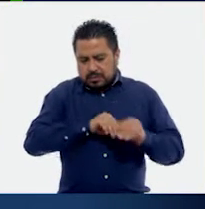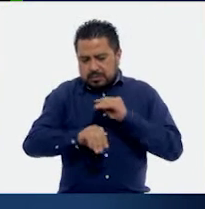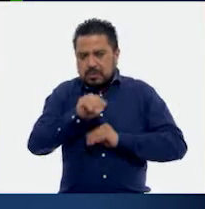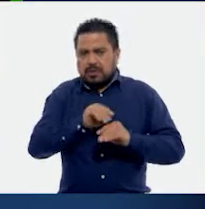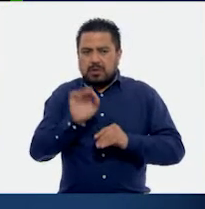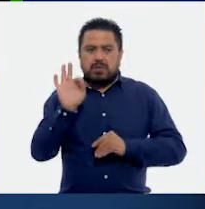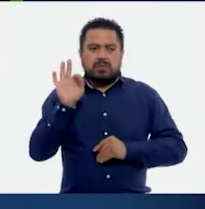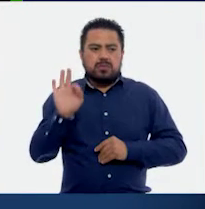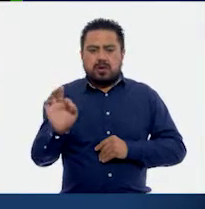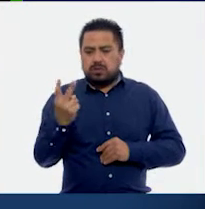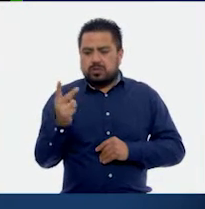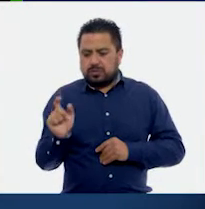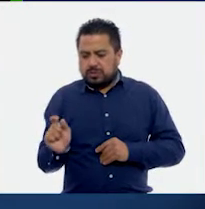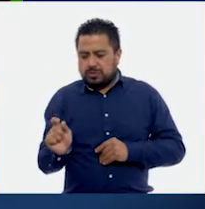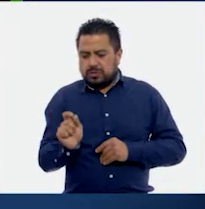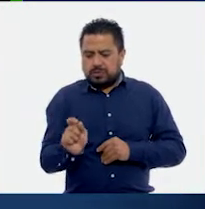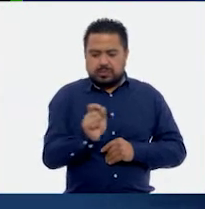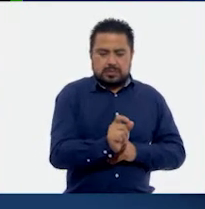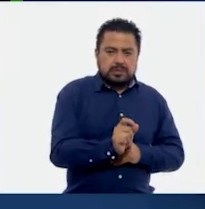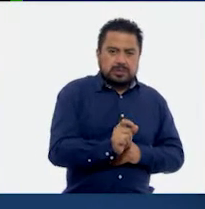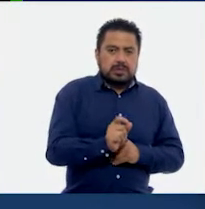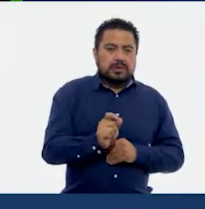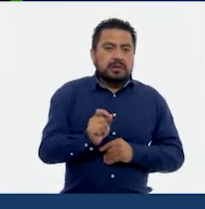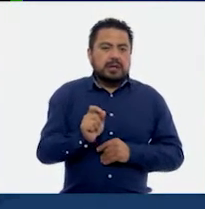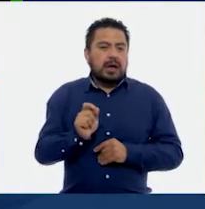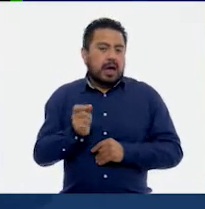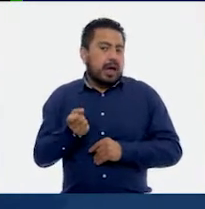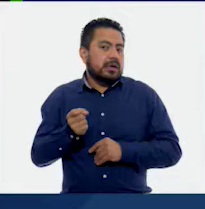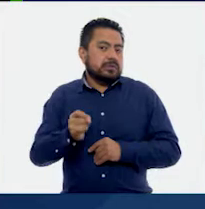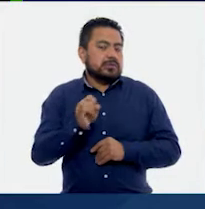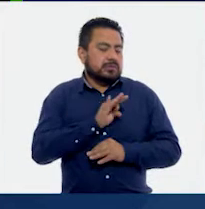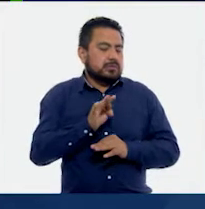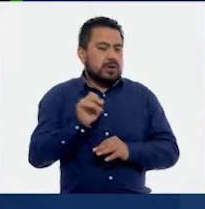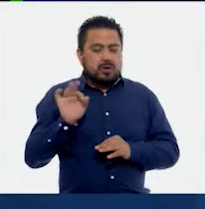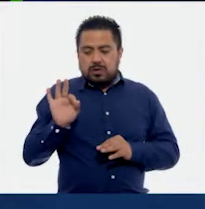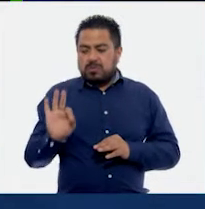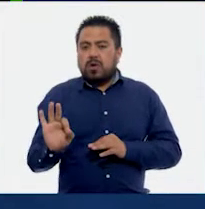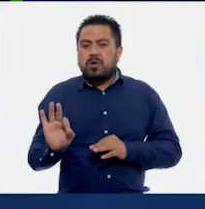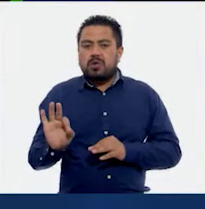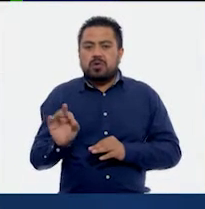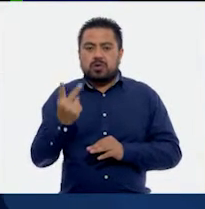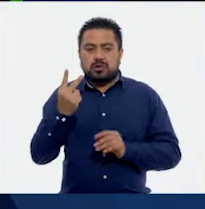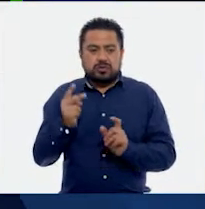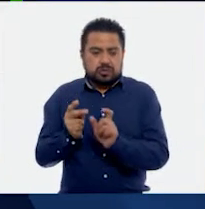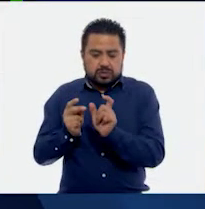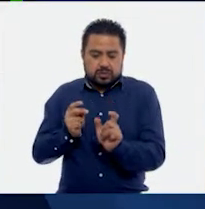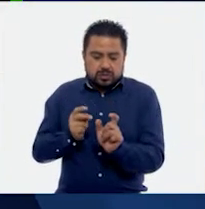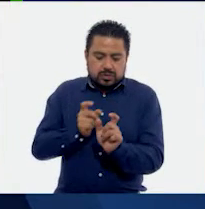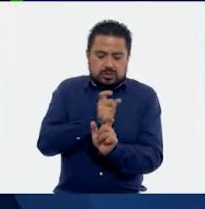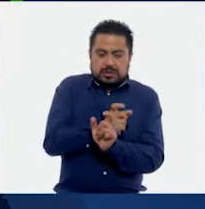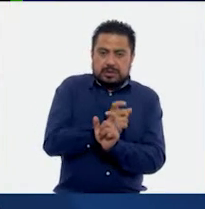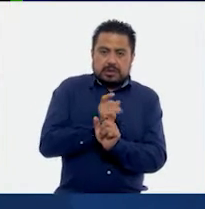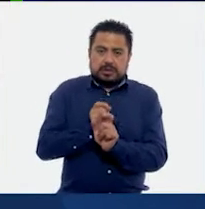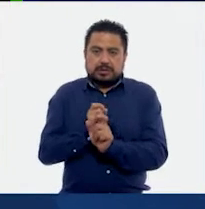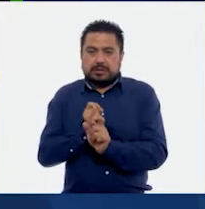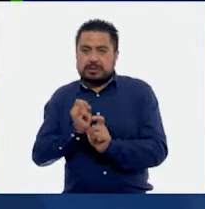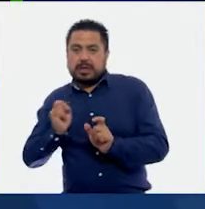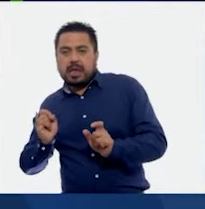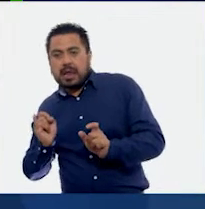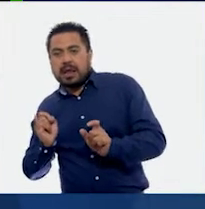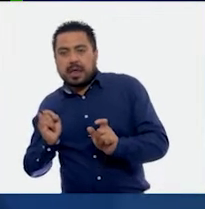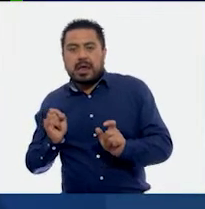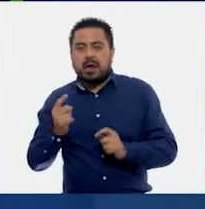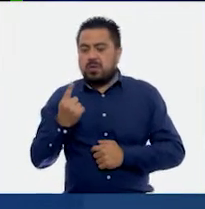punto decimal dos posiciones a la izquierda. De modo que si movemos el punto decimal dos espacios a la izquierda, 1,